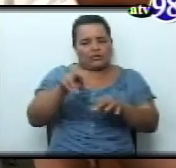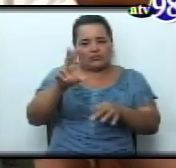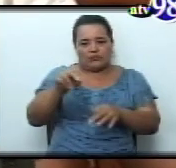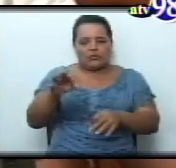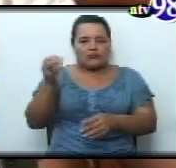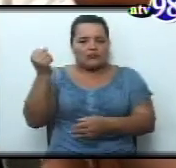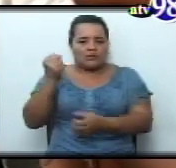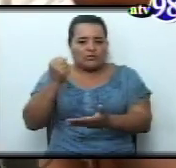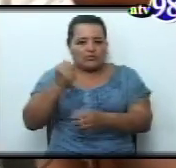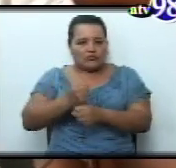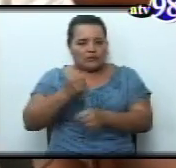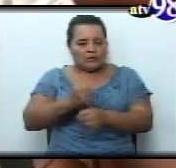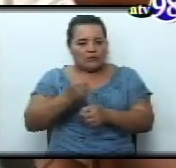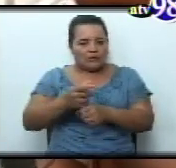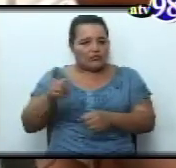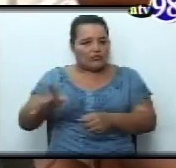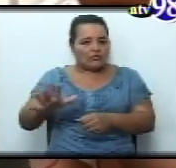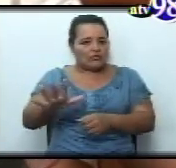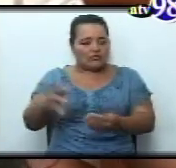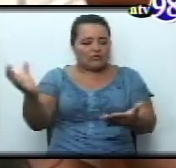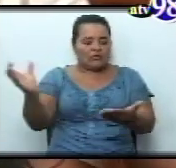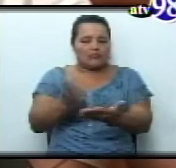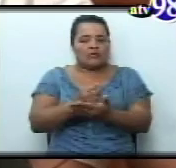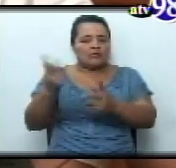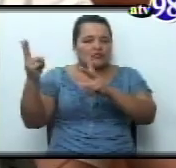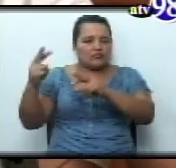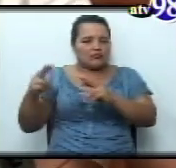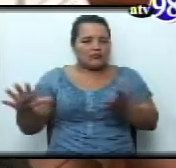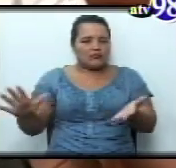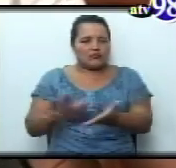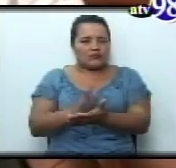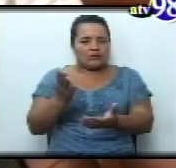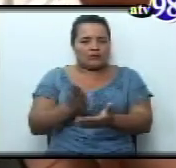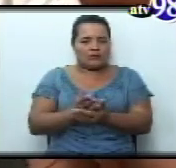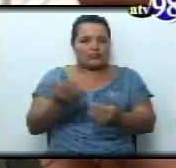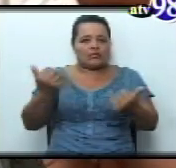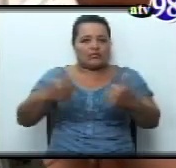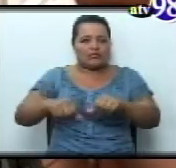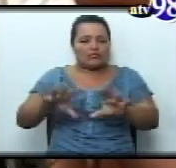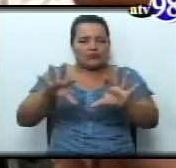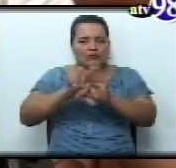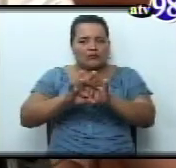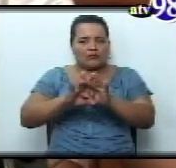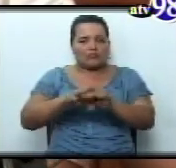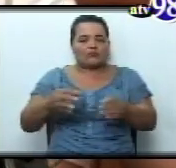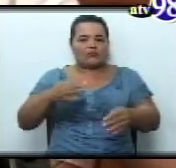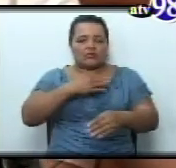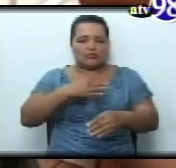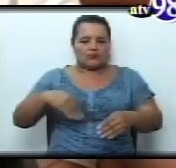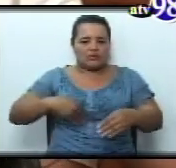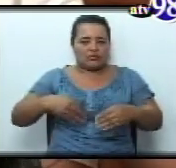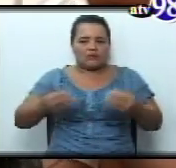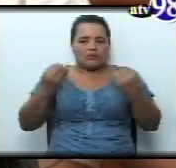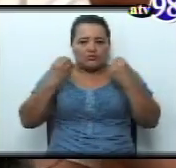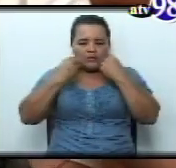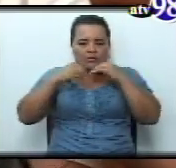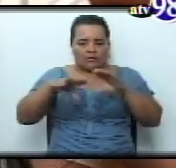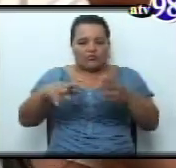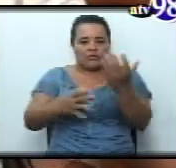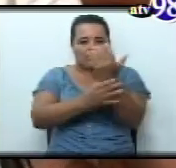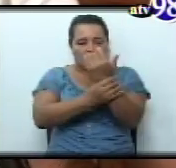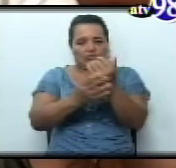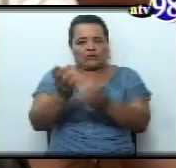funciones. En la justicia penal especializada de adolescentes, del ejercicio, de la acción penal, corresponde al Ministerio Público por ley. Entonces,